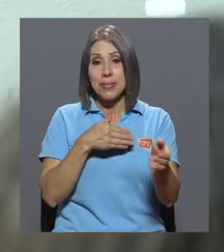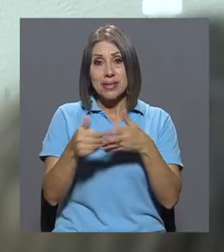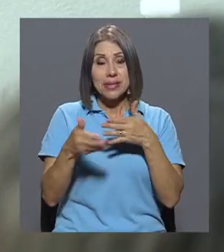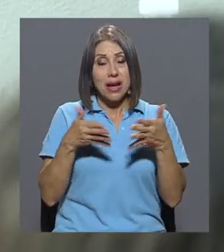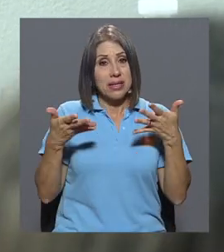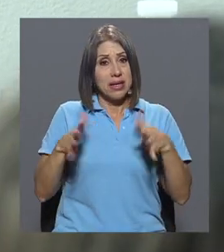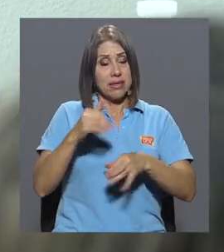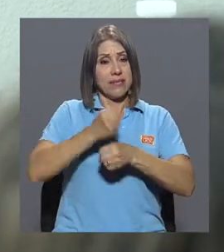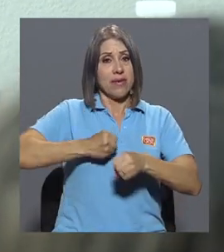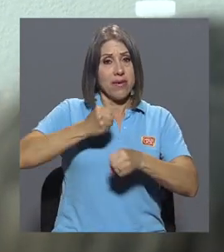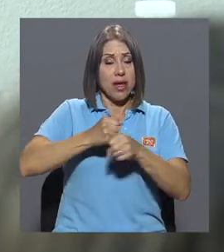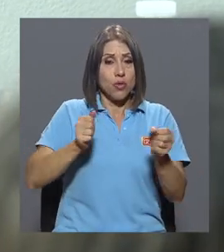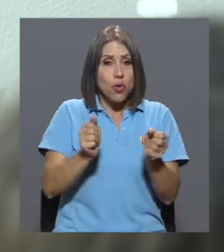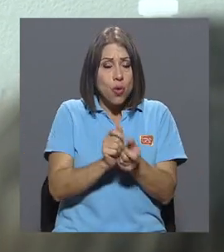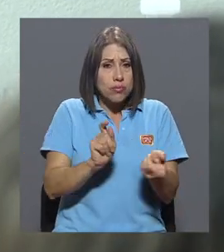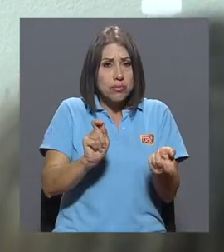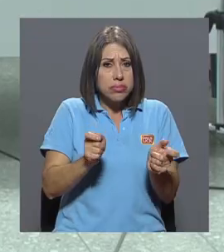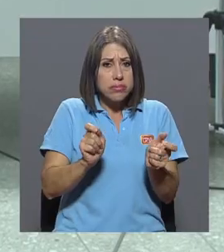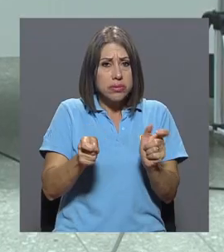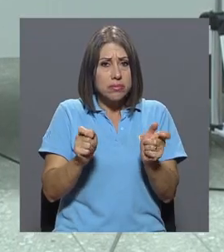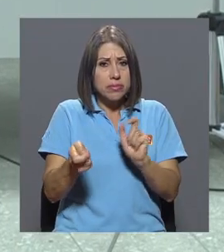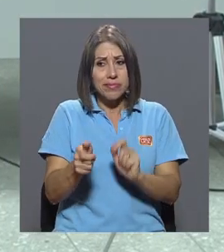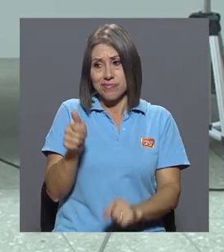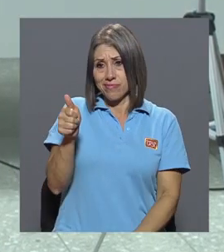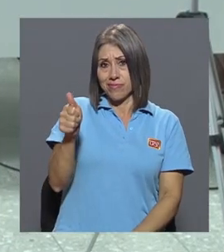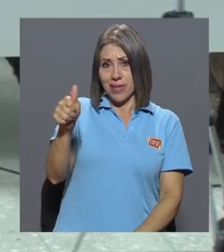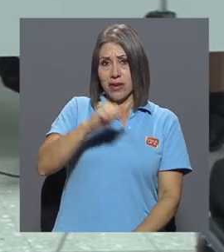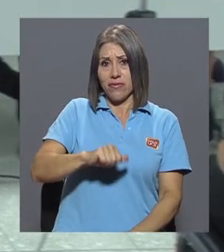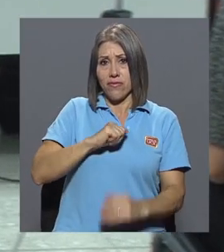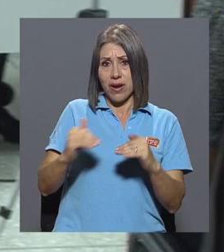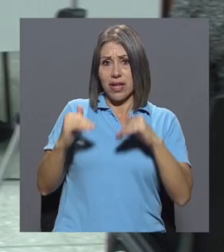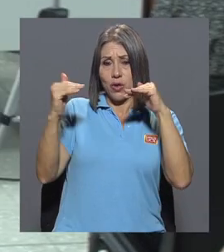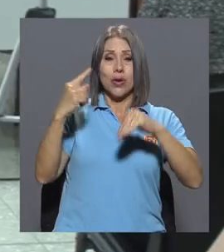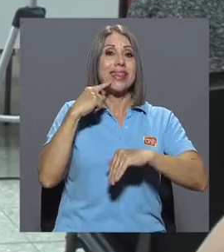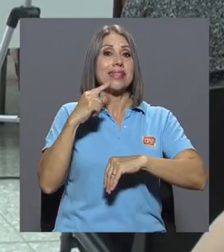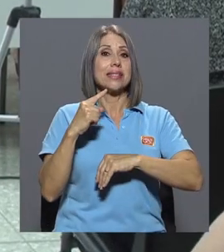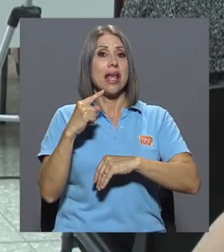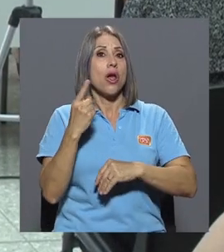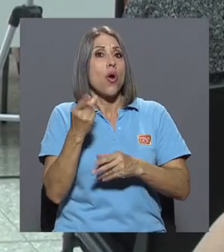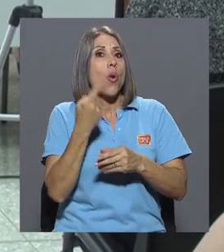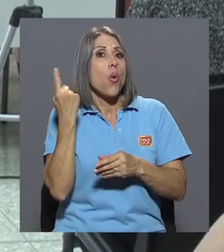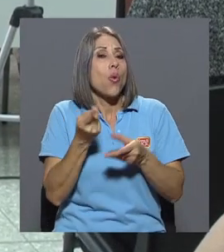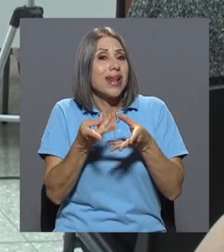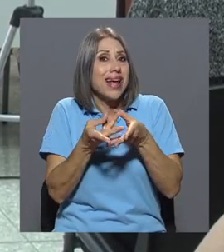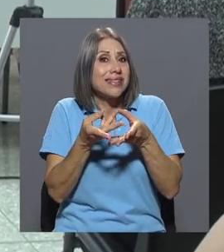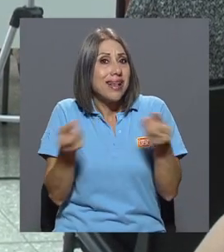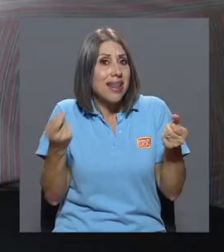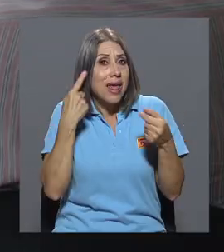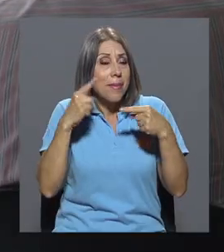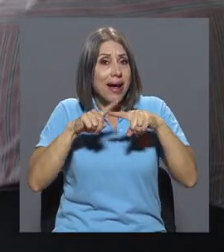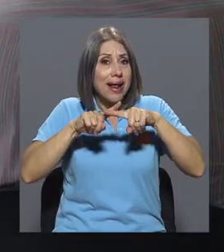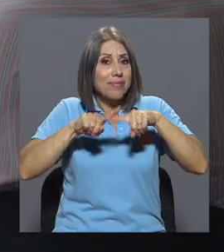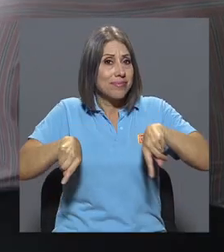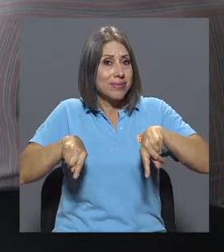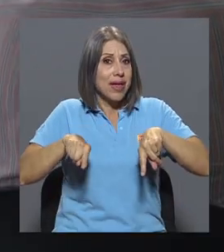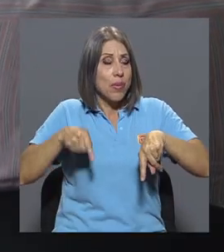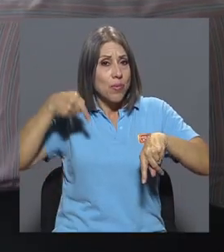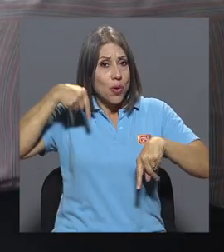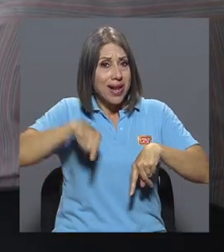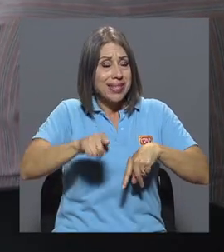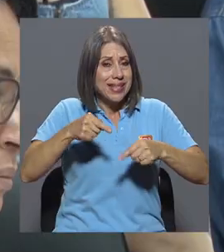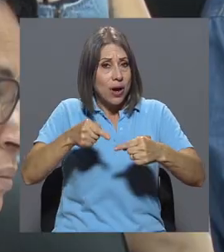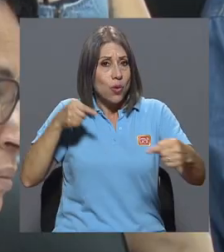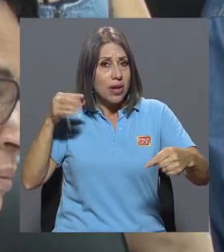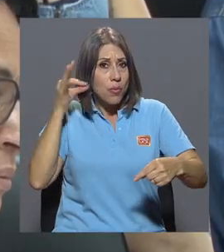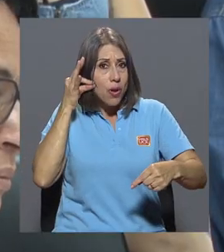trabajando en la reforma, el rector insiste que las sanciones no son la única salida para erradicar la violencia de género contra la mujer.